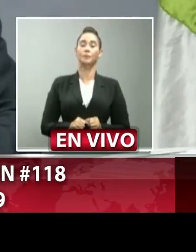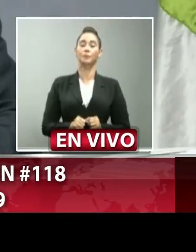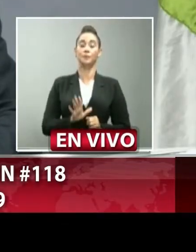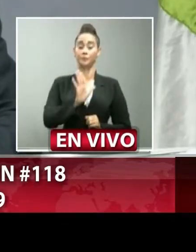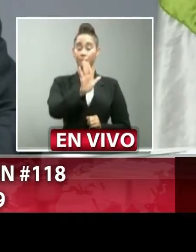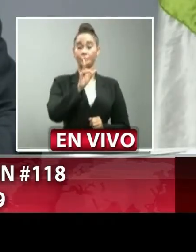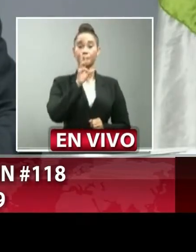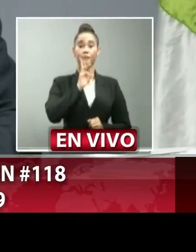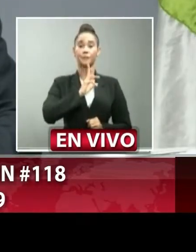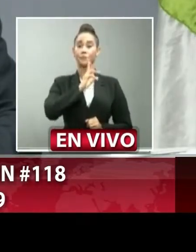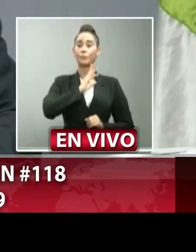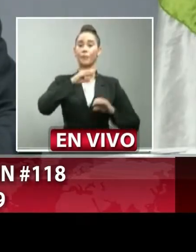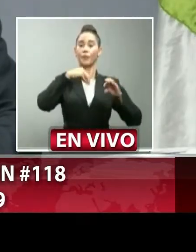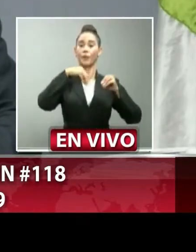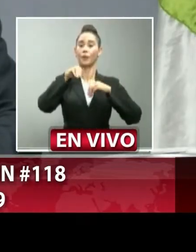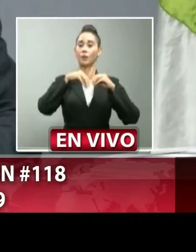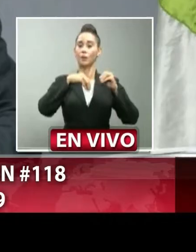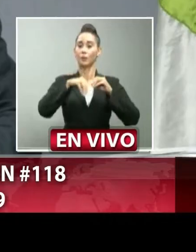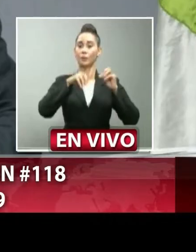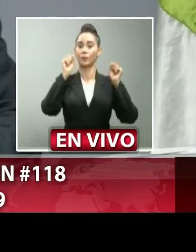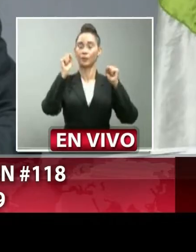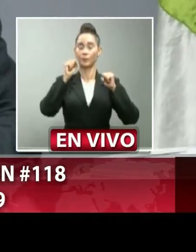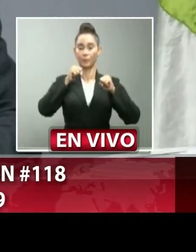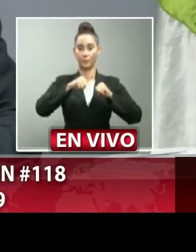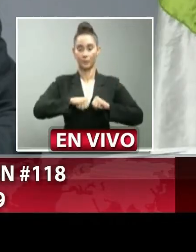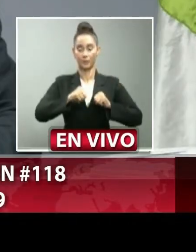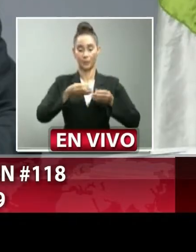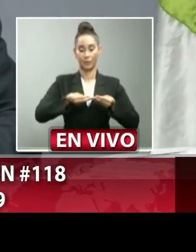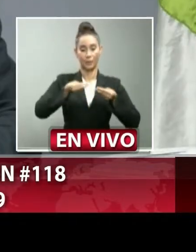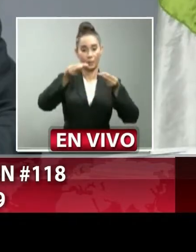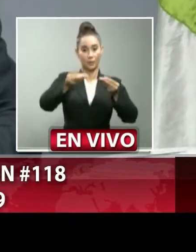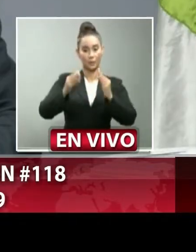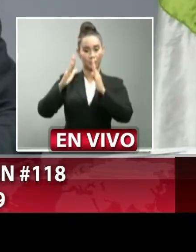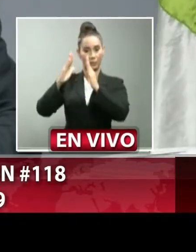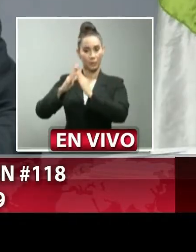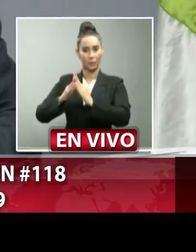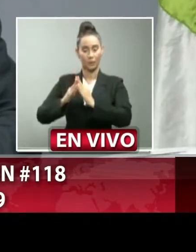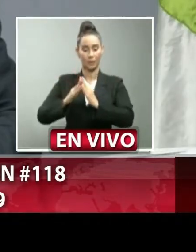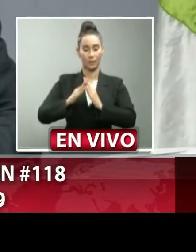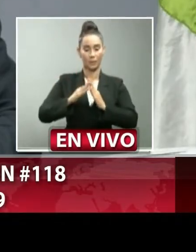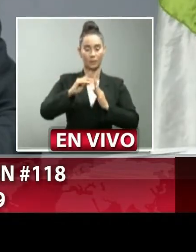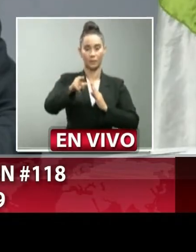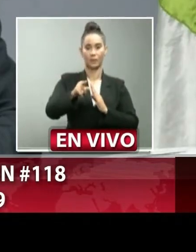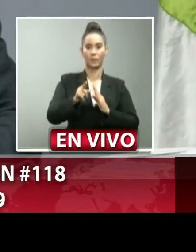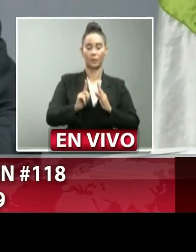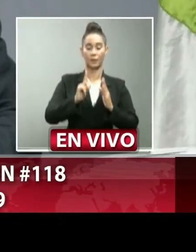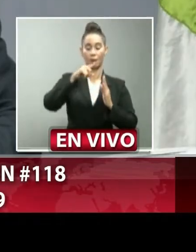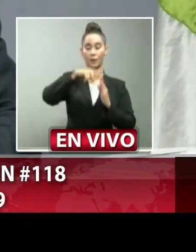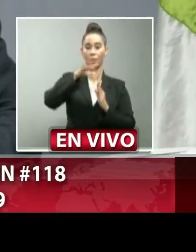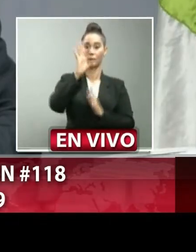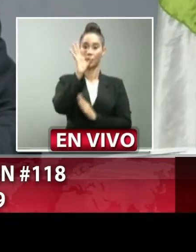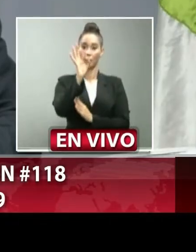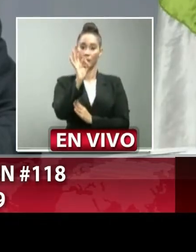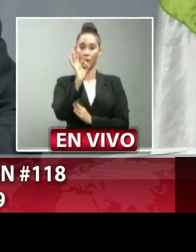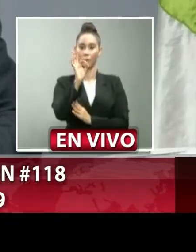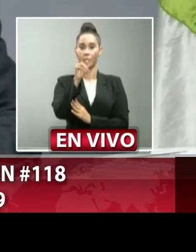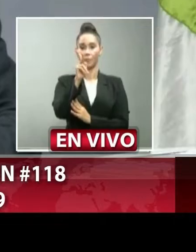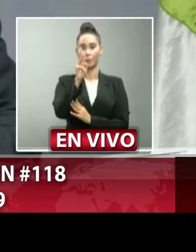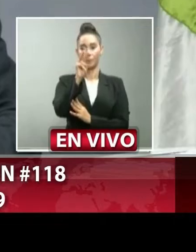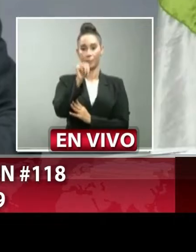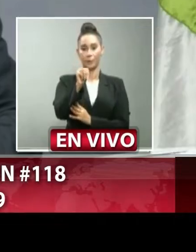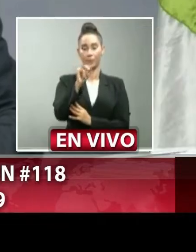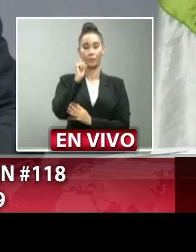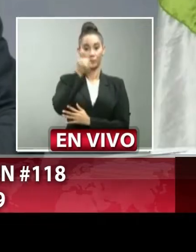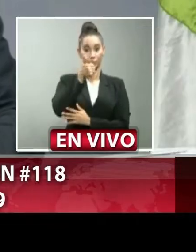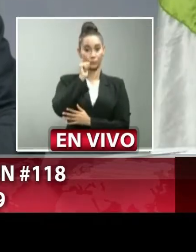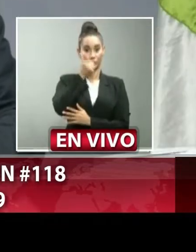restaurantes y colmados podrán realizar entregas a domicilio hasta las 9 p.m. de cada